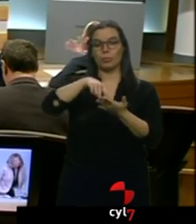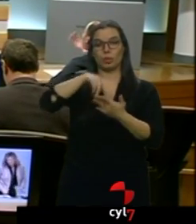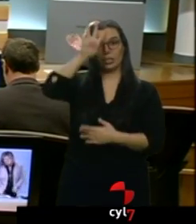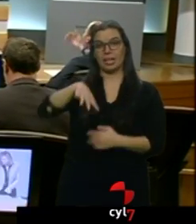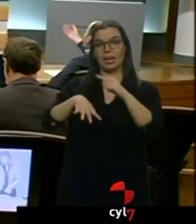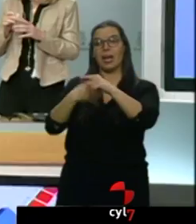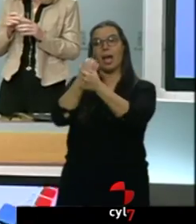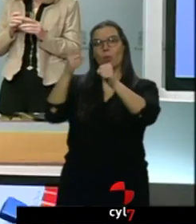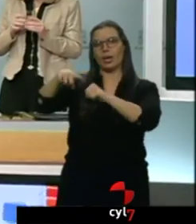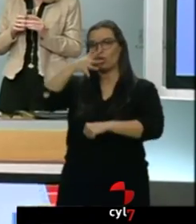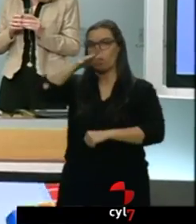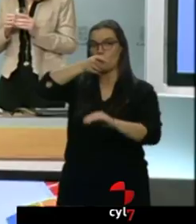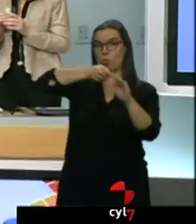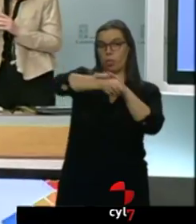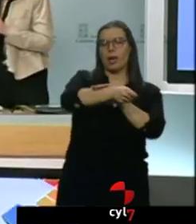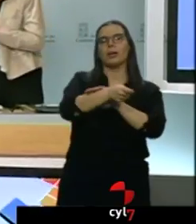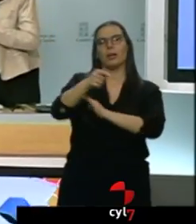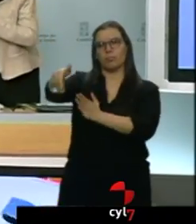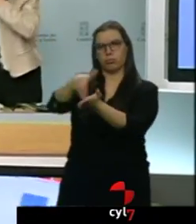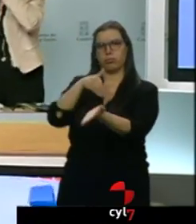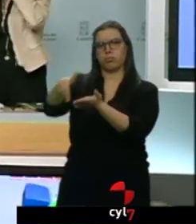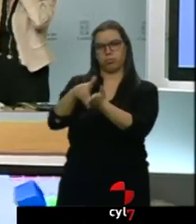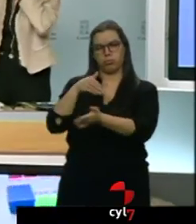tener un recurso interpuesto, se está recaudando.